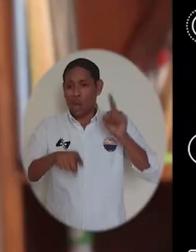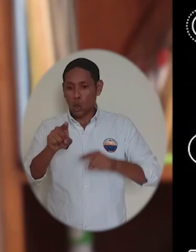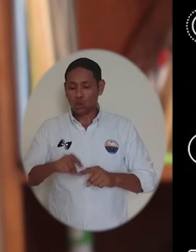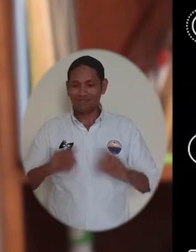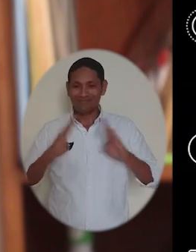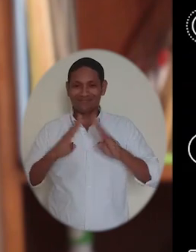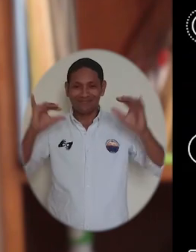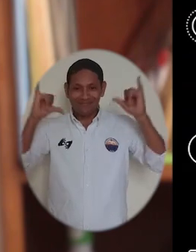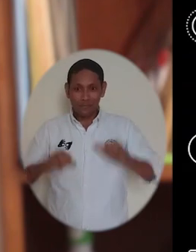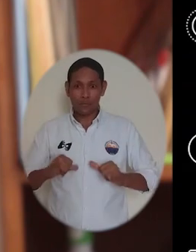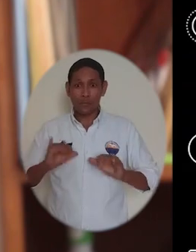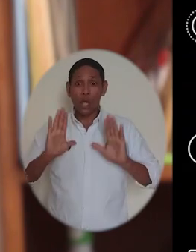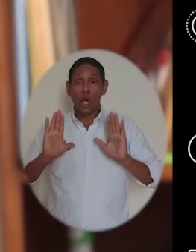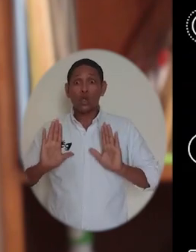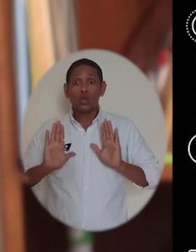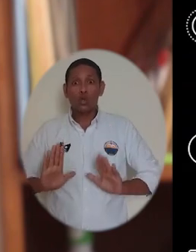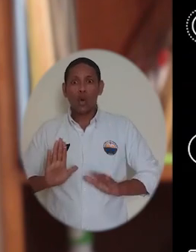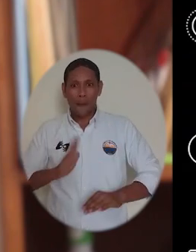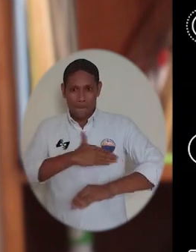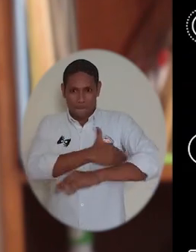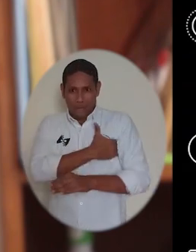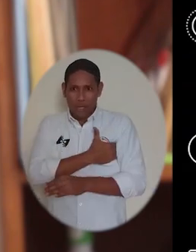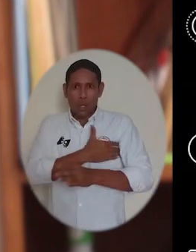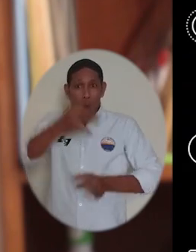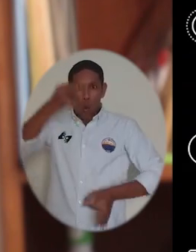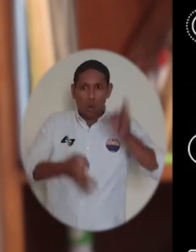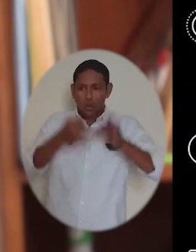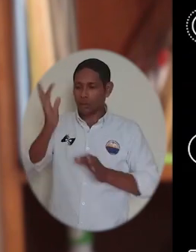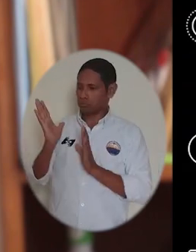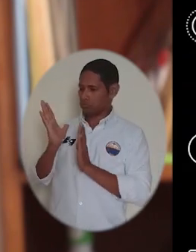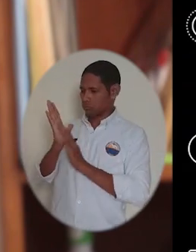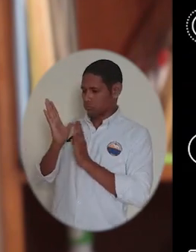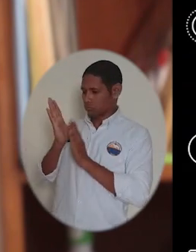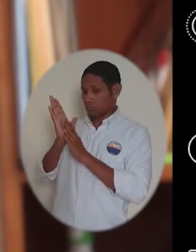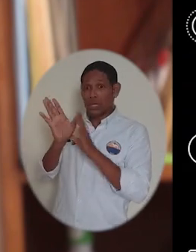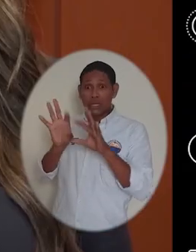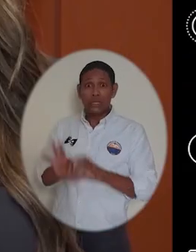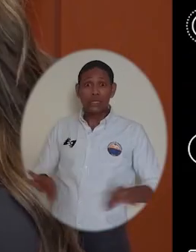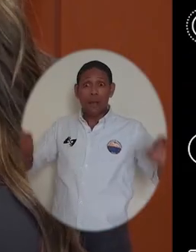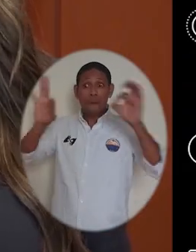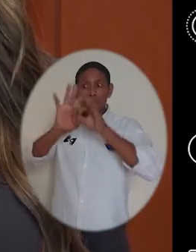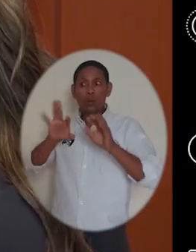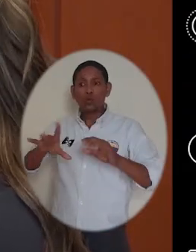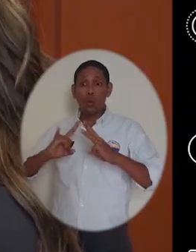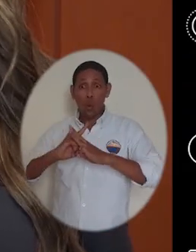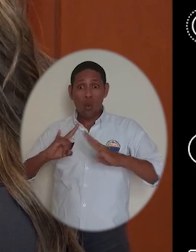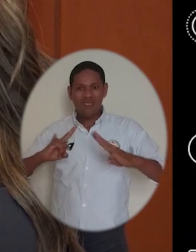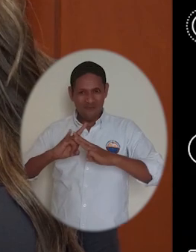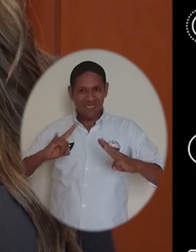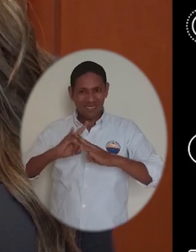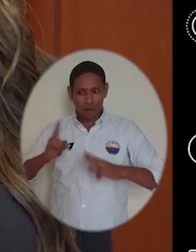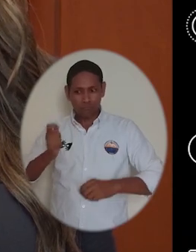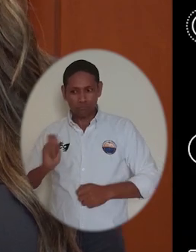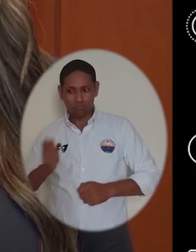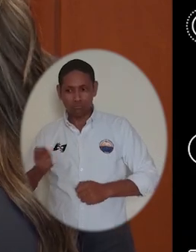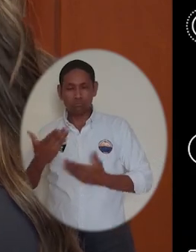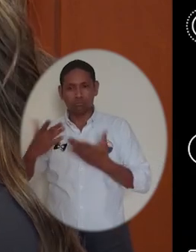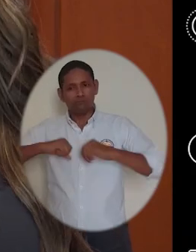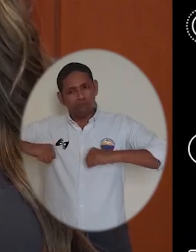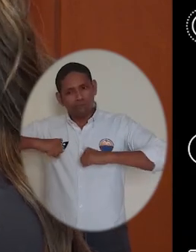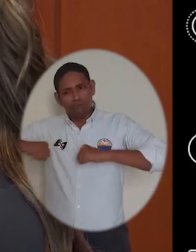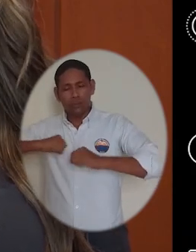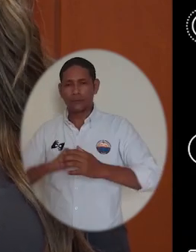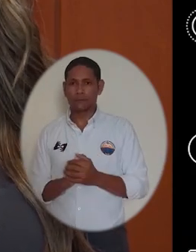continuar prestando servicios durante el confinamiento, el Ministerio de Justicia exaltó la labor del consultorio jurídico y Centro de